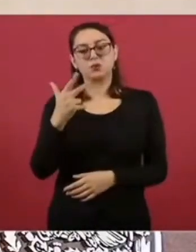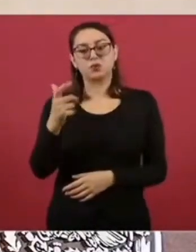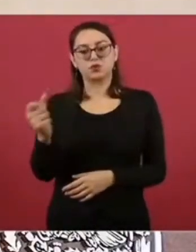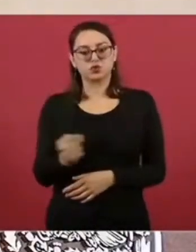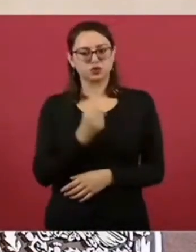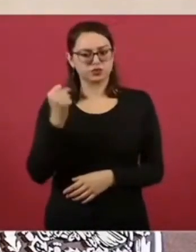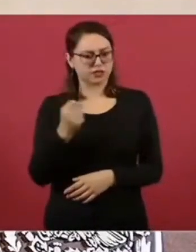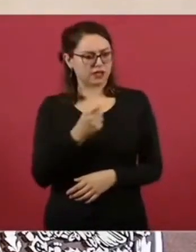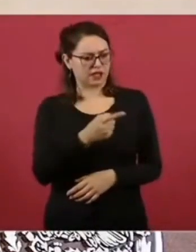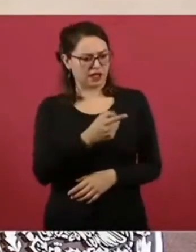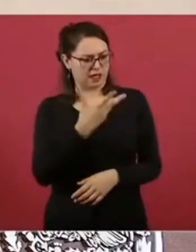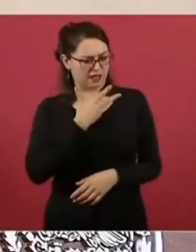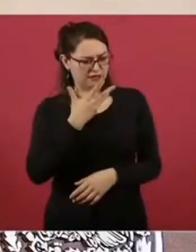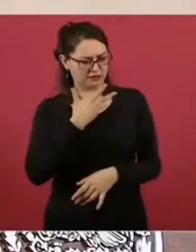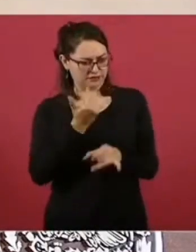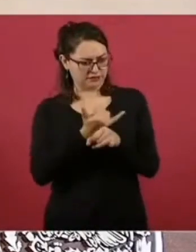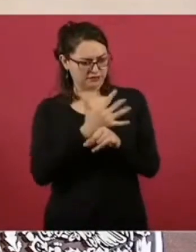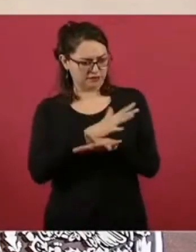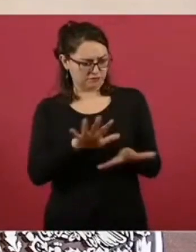migración.